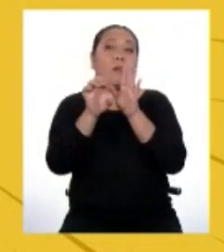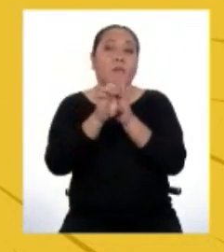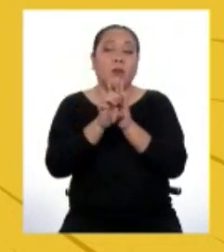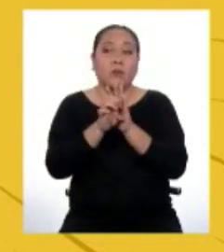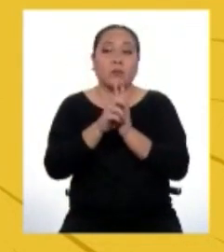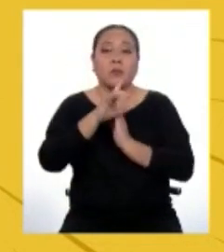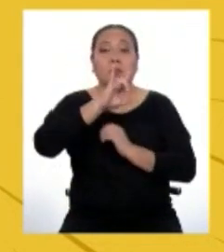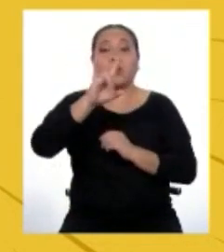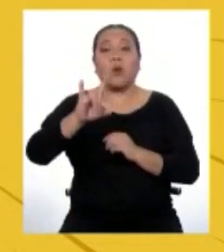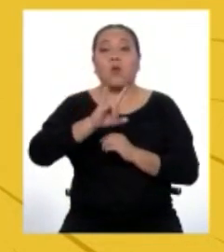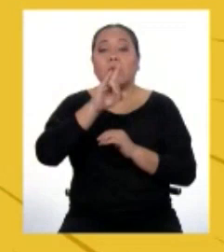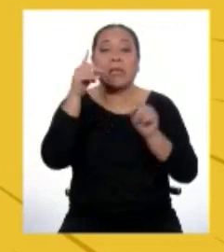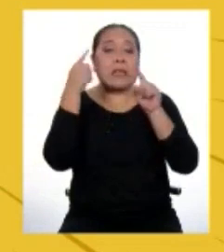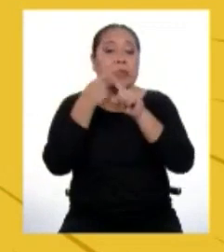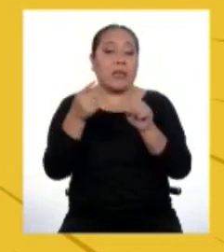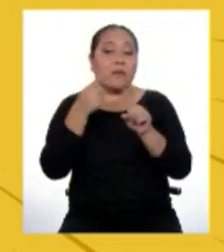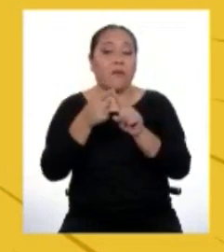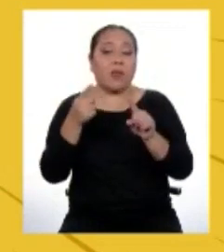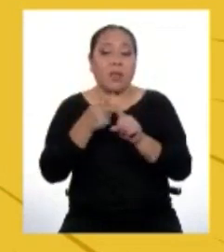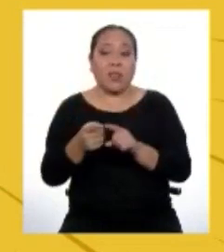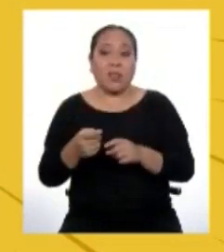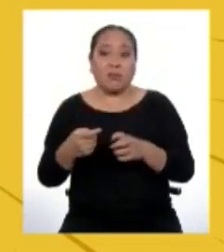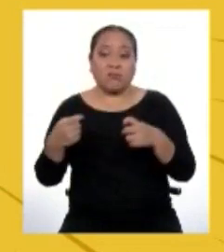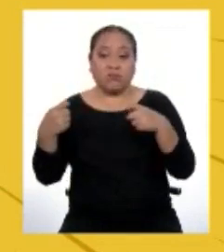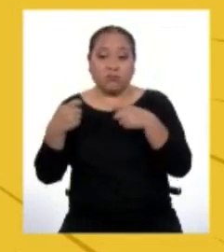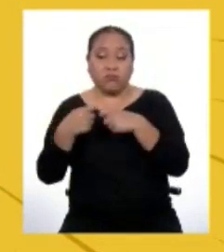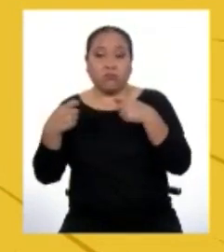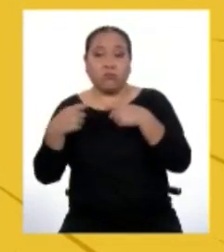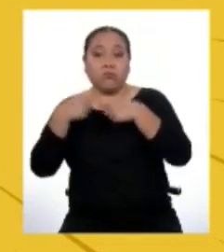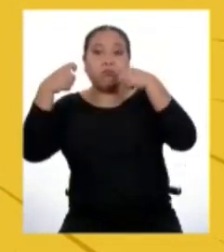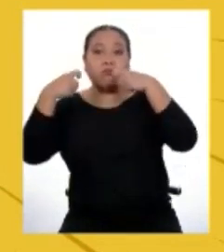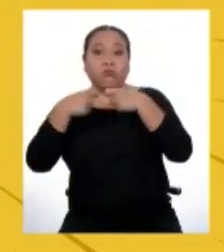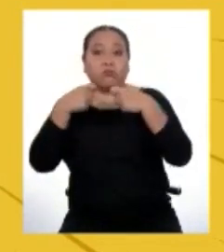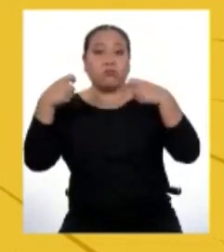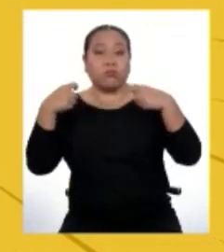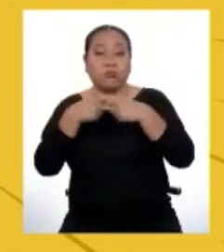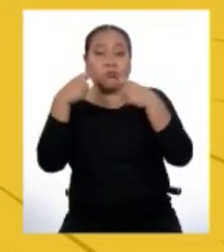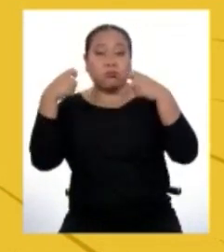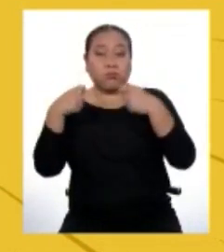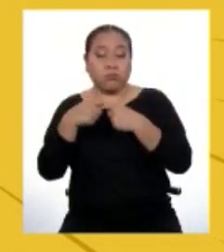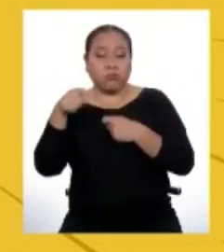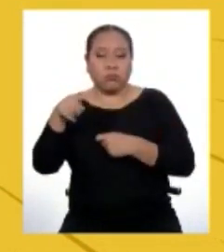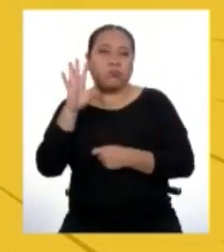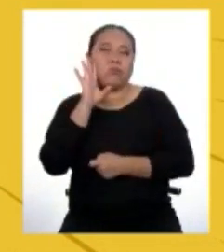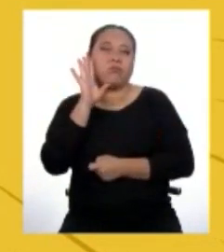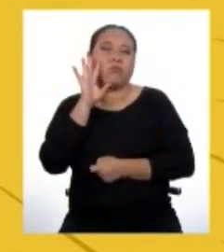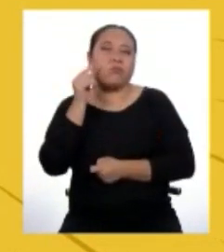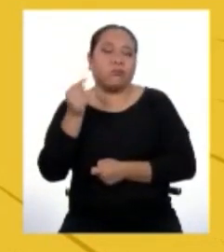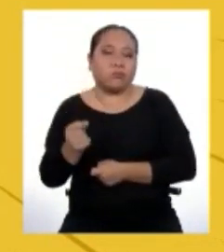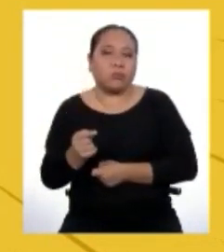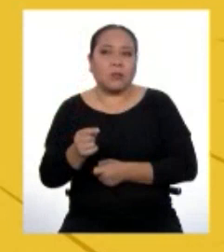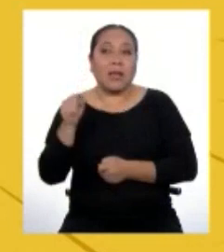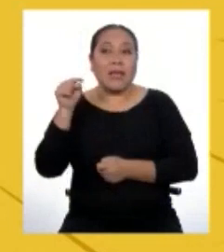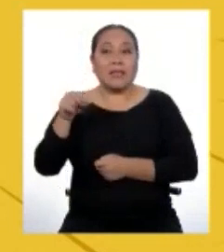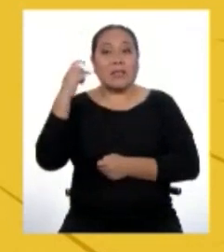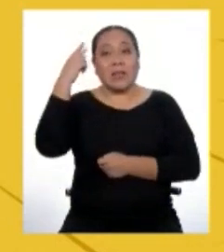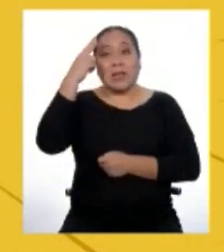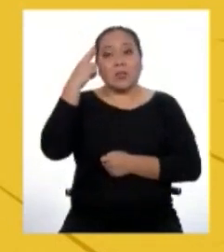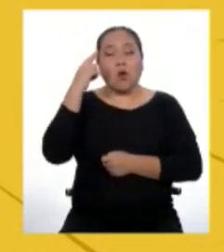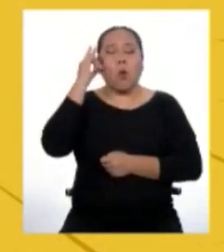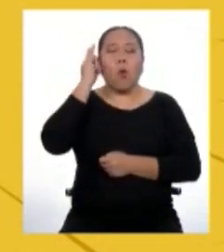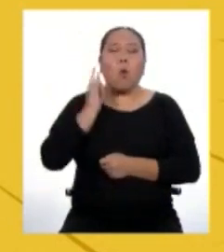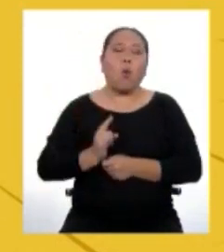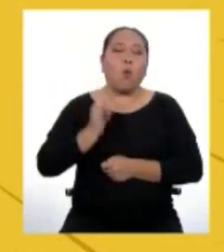hace uso de diferentes fuentes de energía que son altamente contaminantes. Por eso, urge